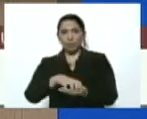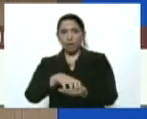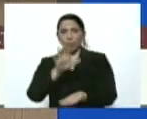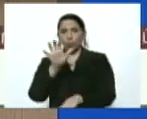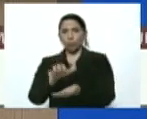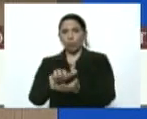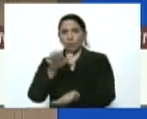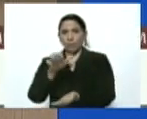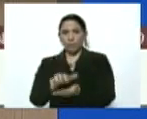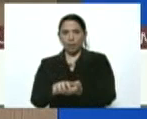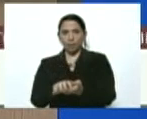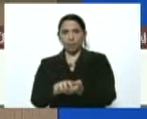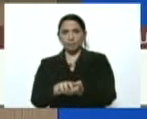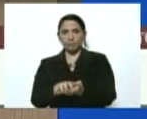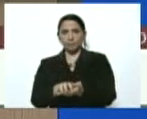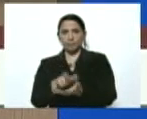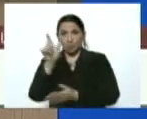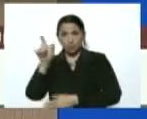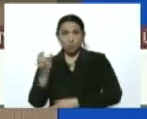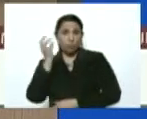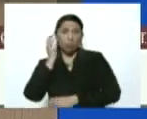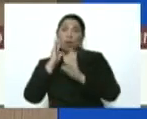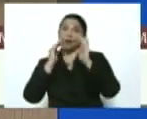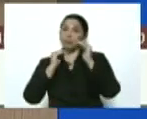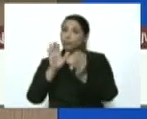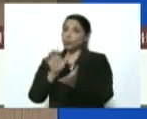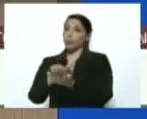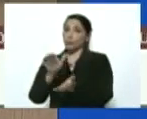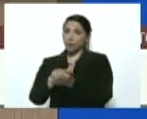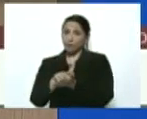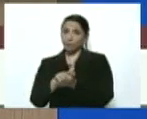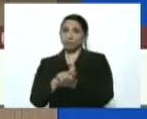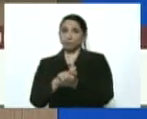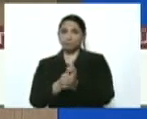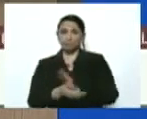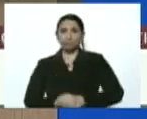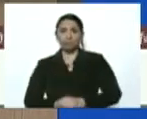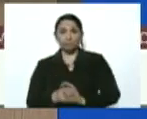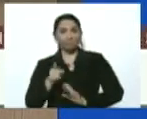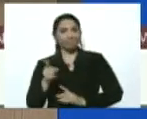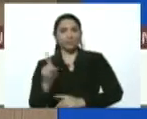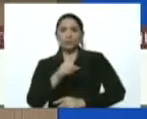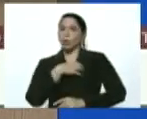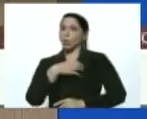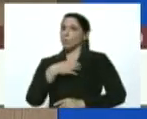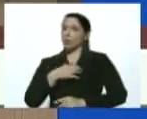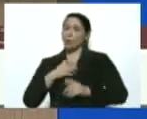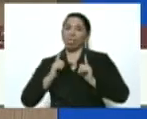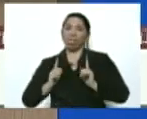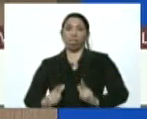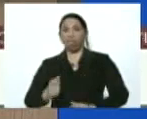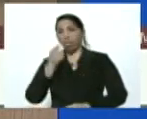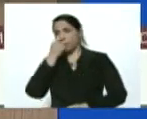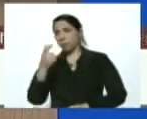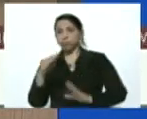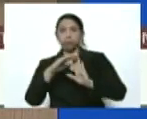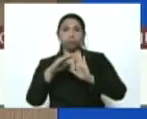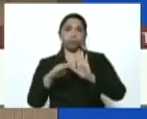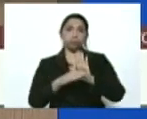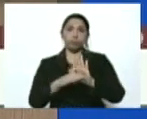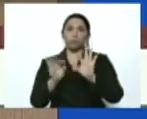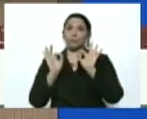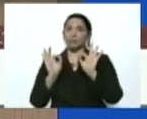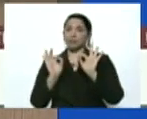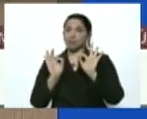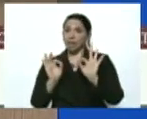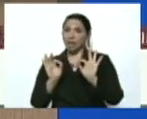Esparta. Atención Nueva Esparta. Por eso no se pueden relajar las medidas especiales